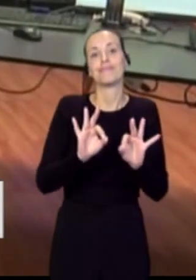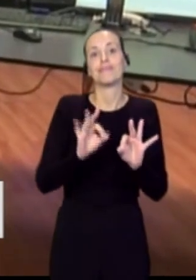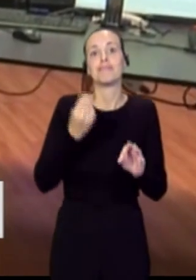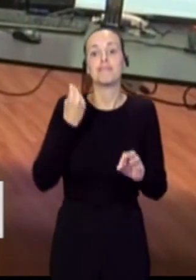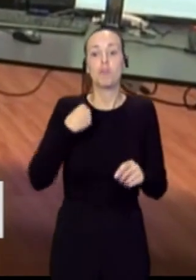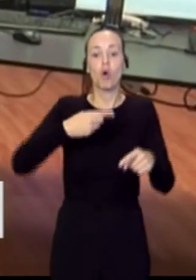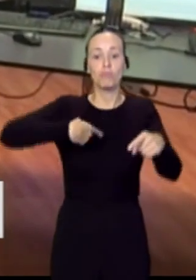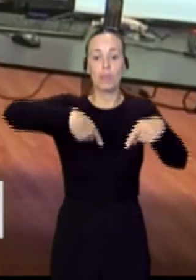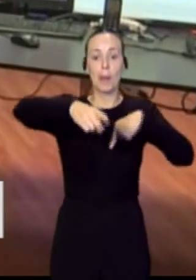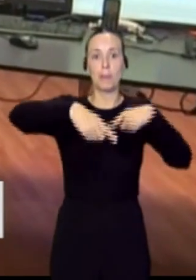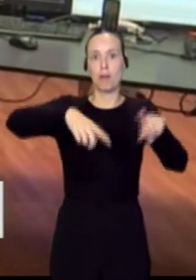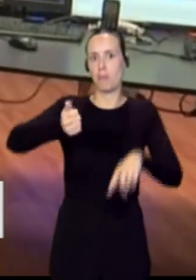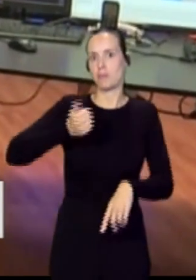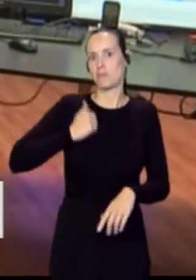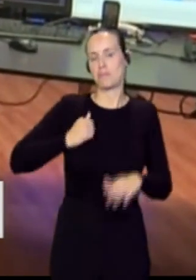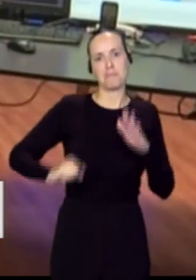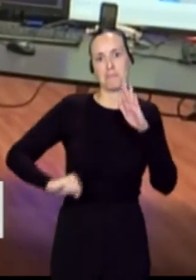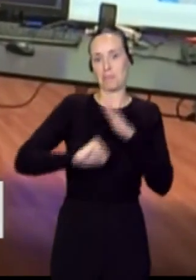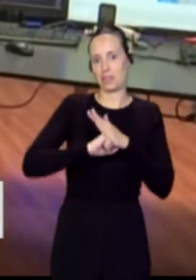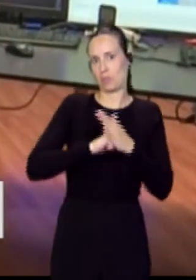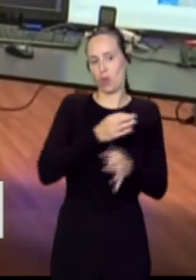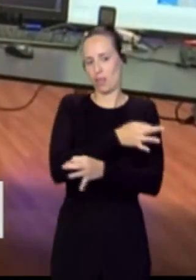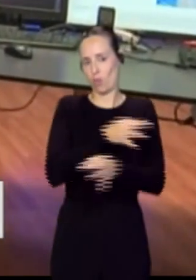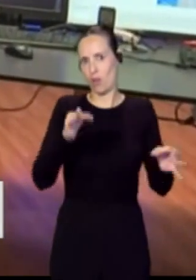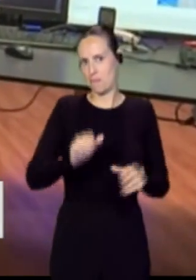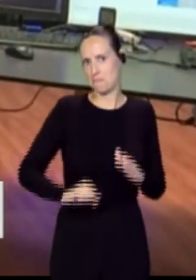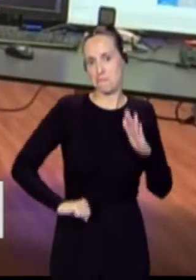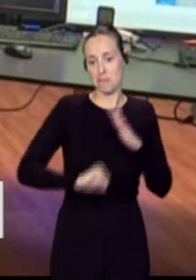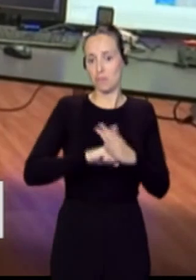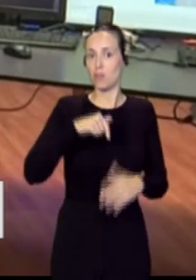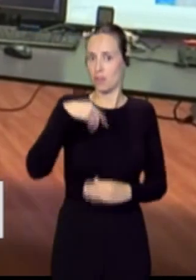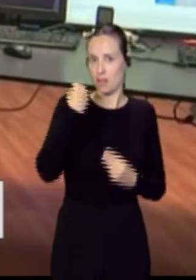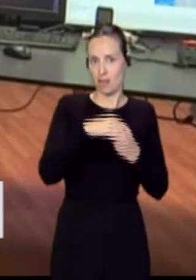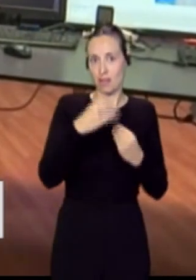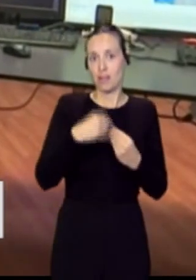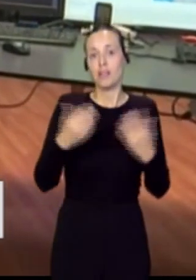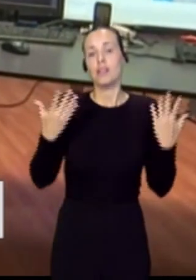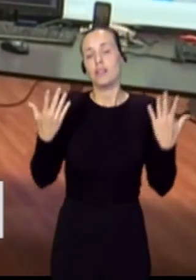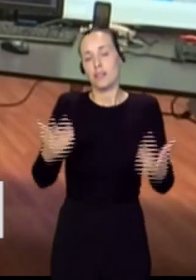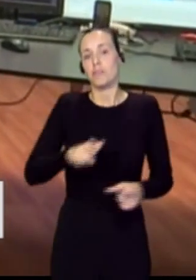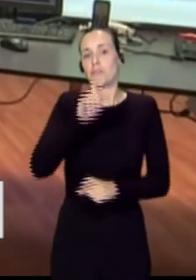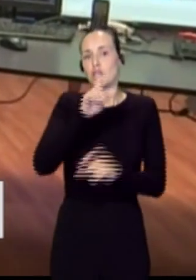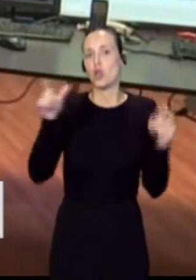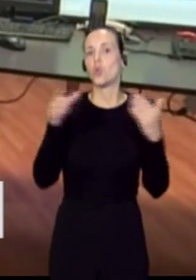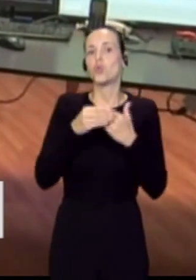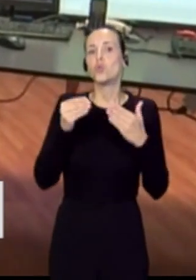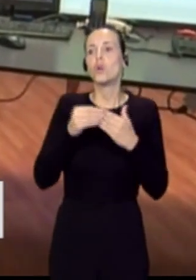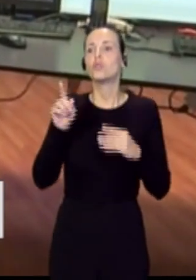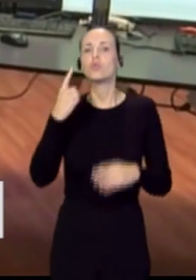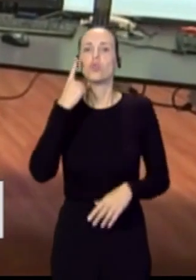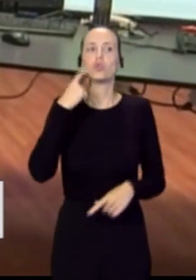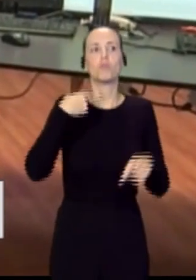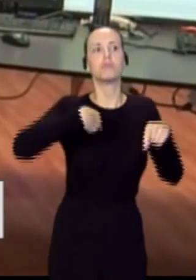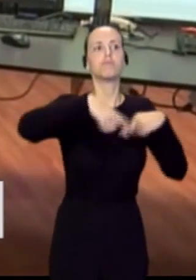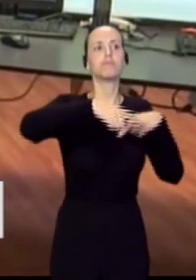desplazamientos en la isla. Para ello, van a analizar los hábitos y demandas de los usuarios en cuanto a